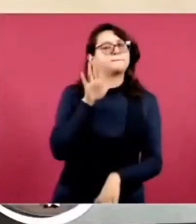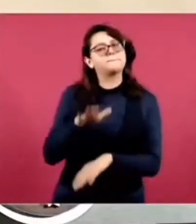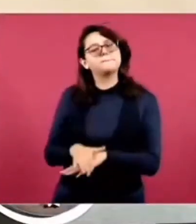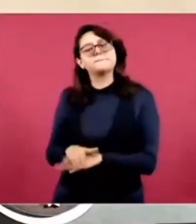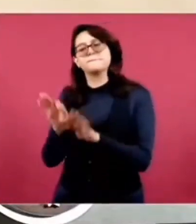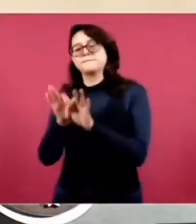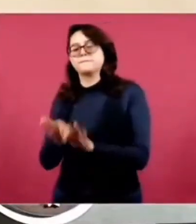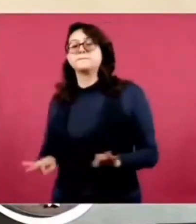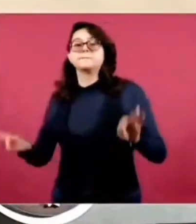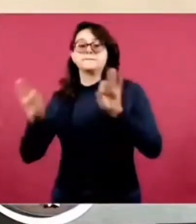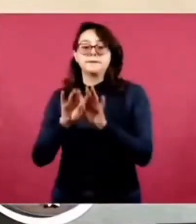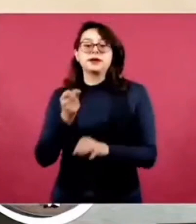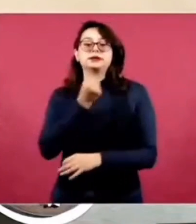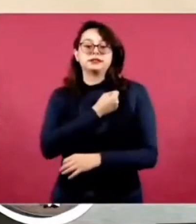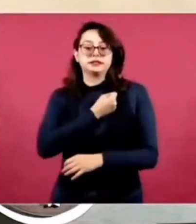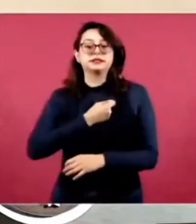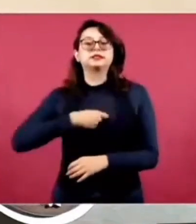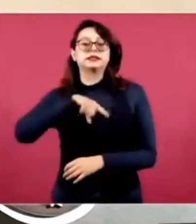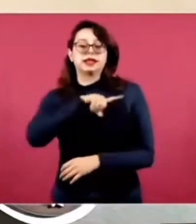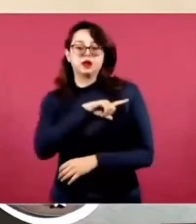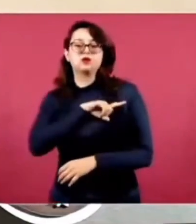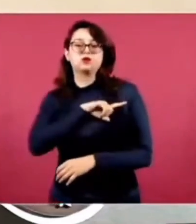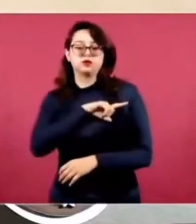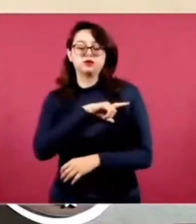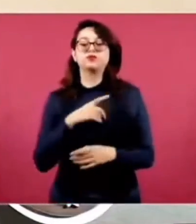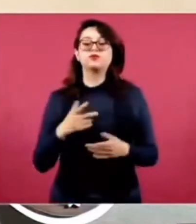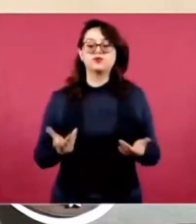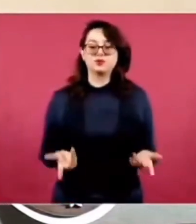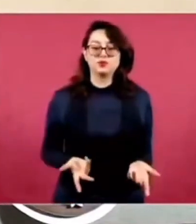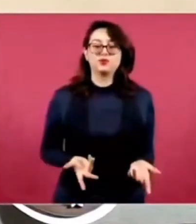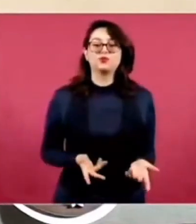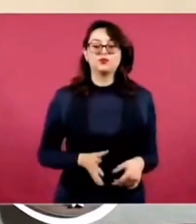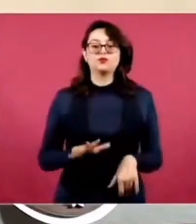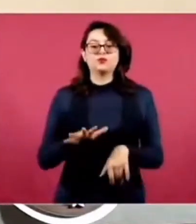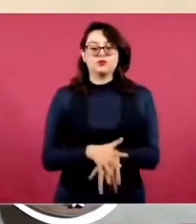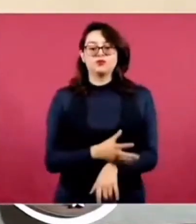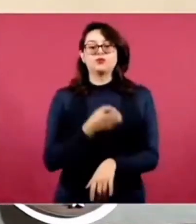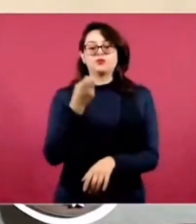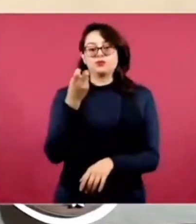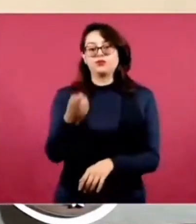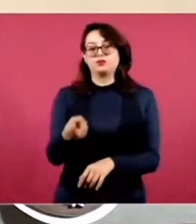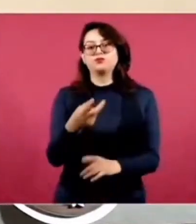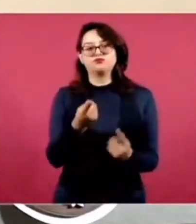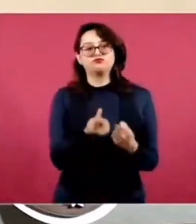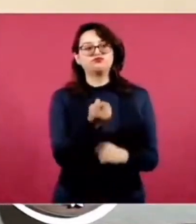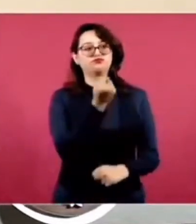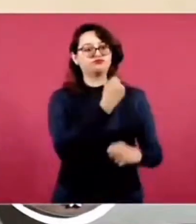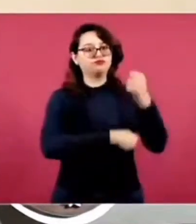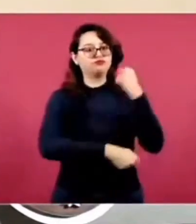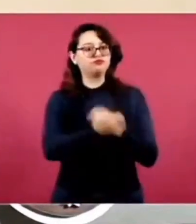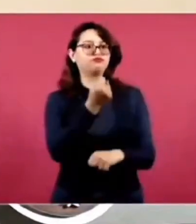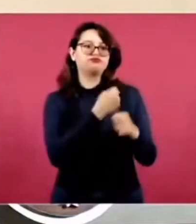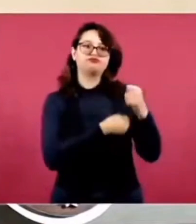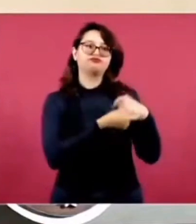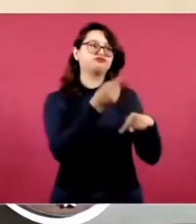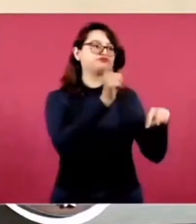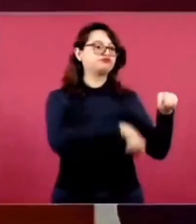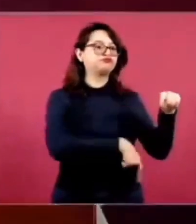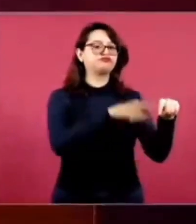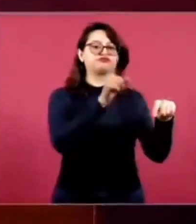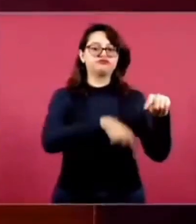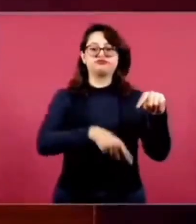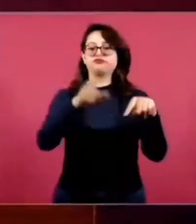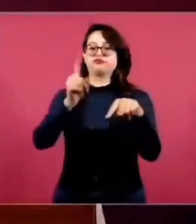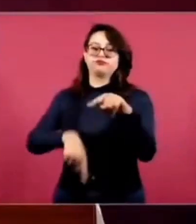Entonces, esa fue una decisión y por eso se da la venta de las tiendas Super